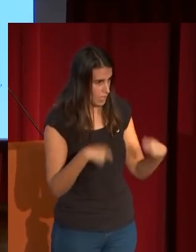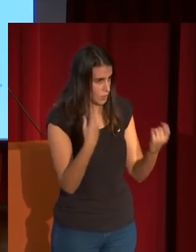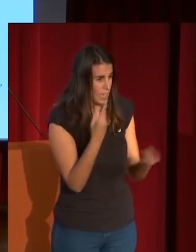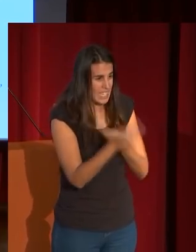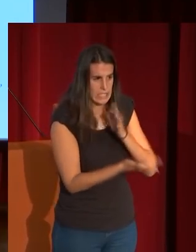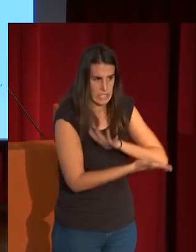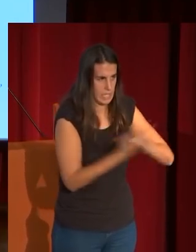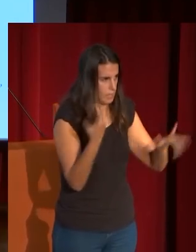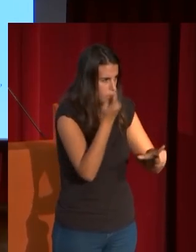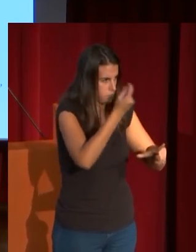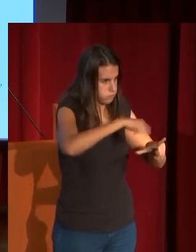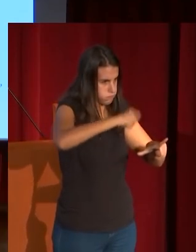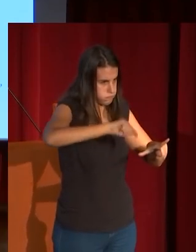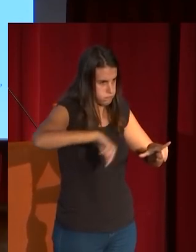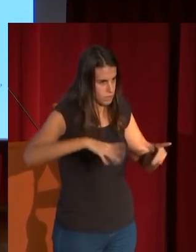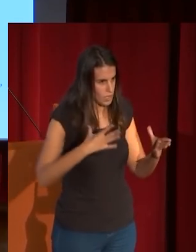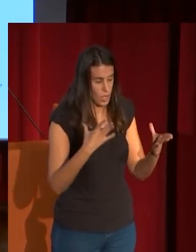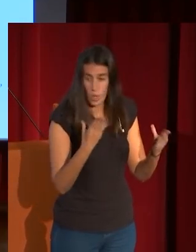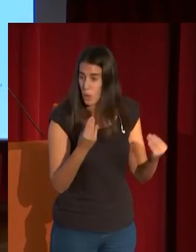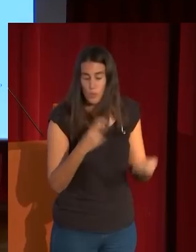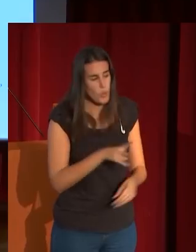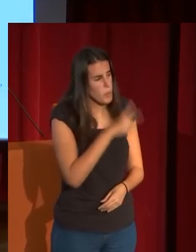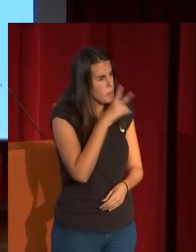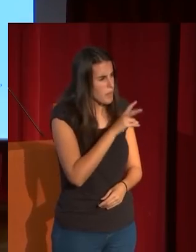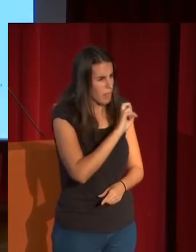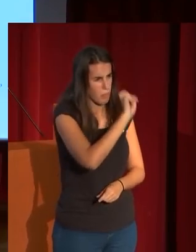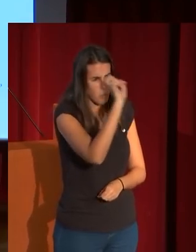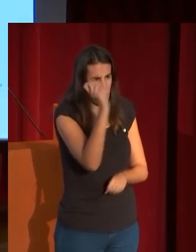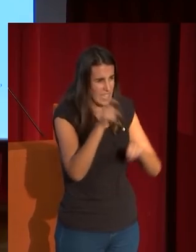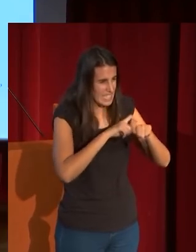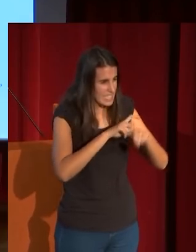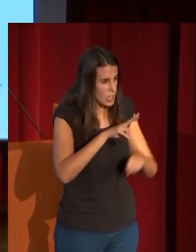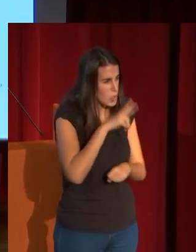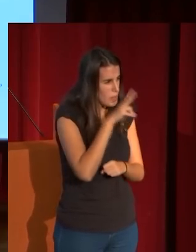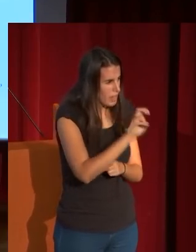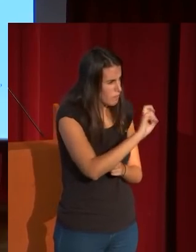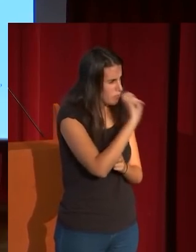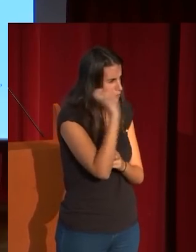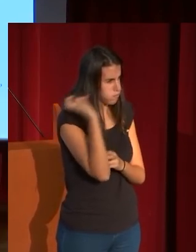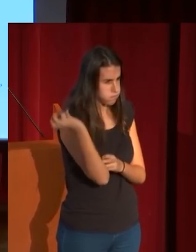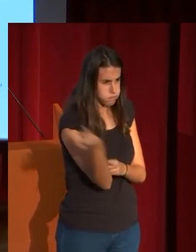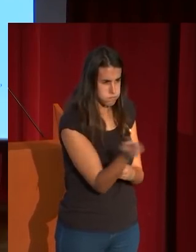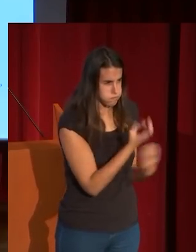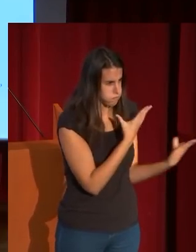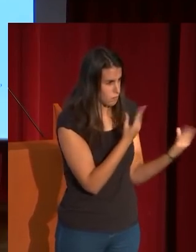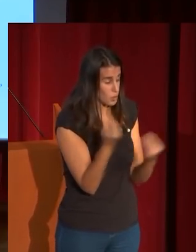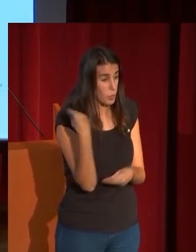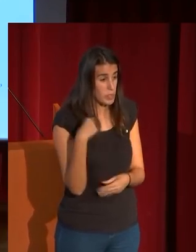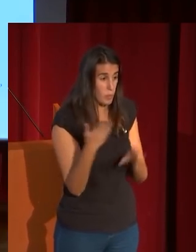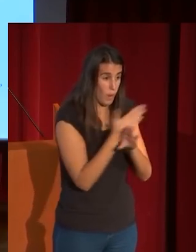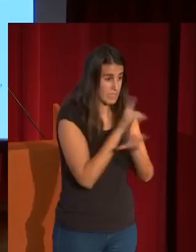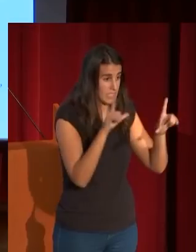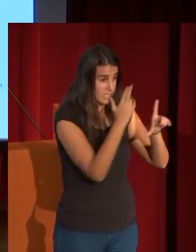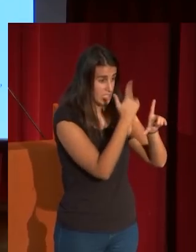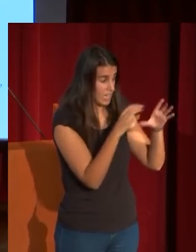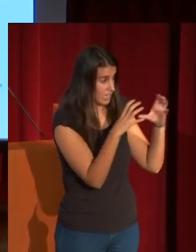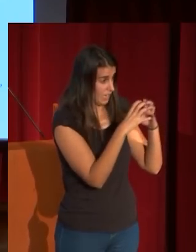la diversidad de los verdes maravillosa que tiene estos verdes que ya hemos visto en Granada y que